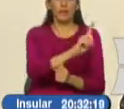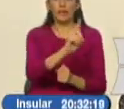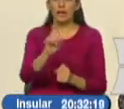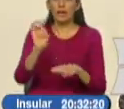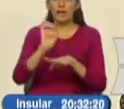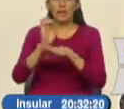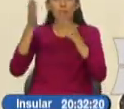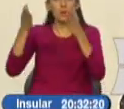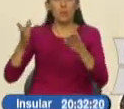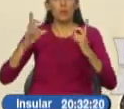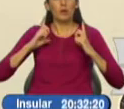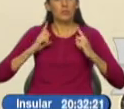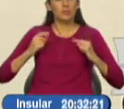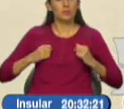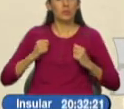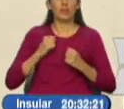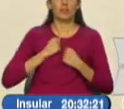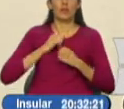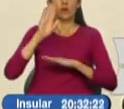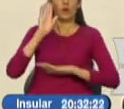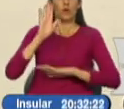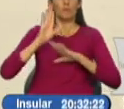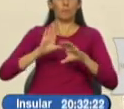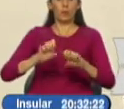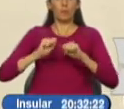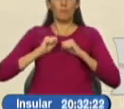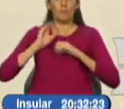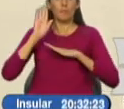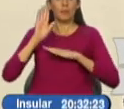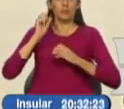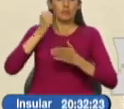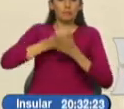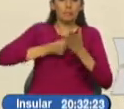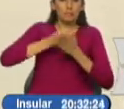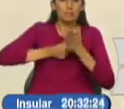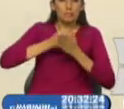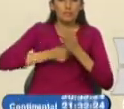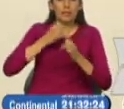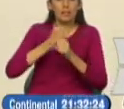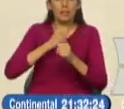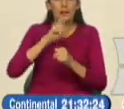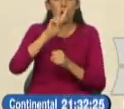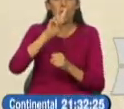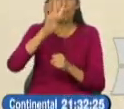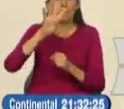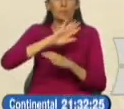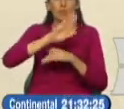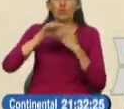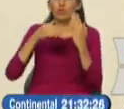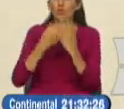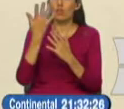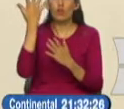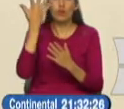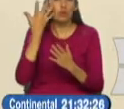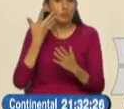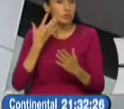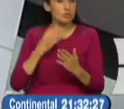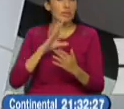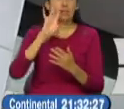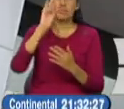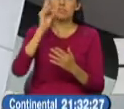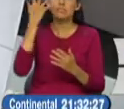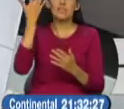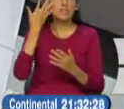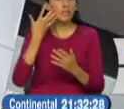de salud mostró su compromiso y su dedicación en ese trabajo de 24 horas en los 7 días de la semana.